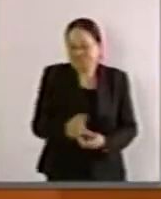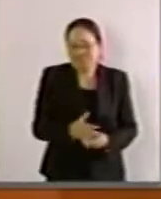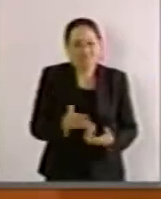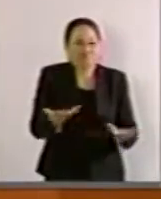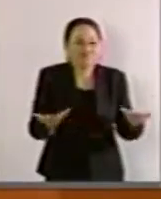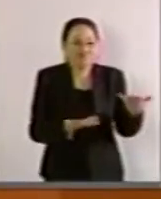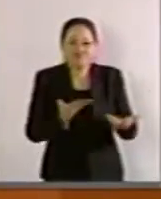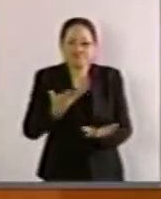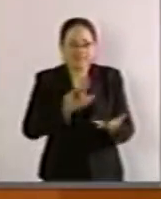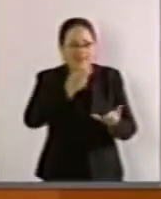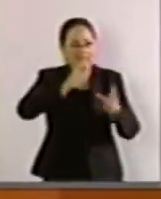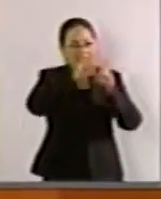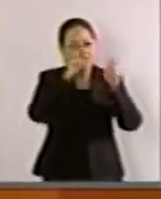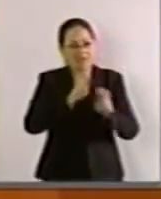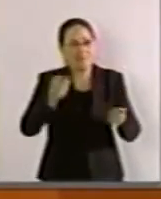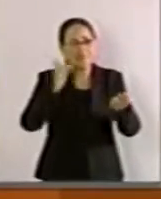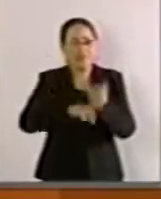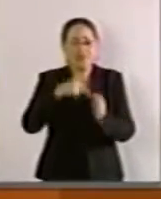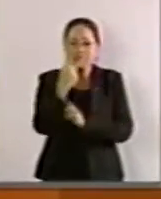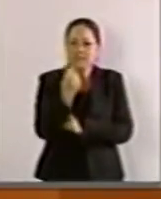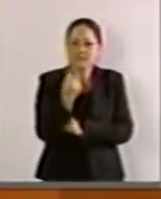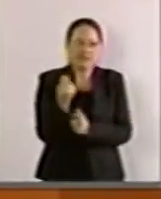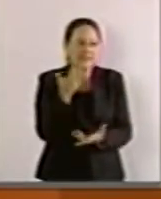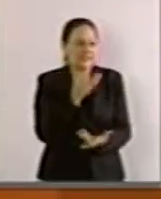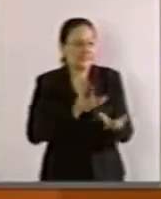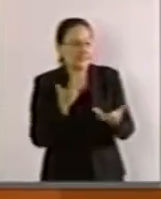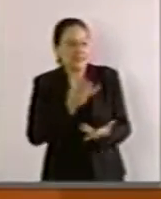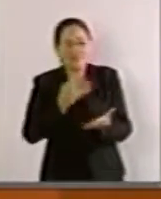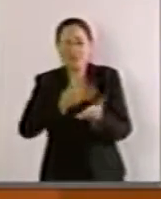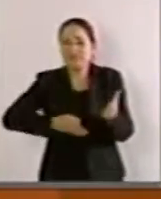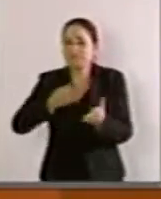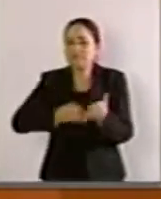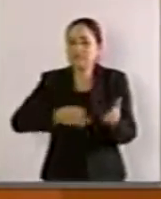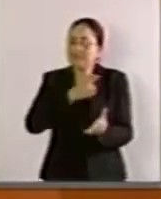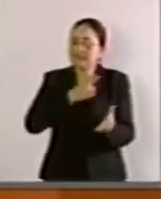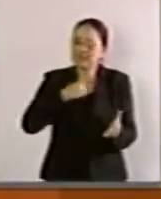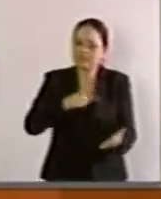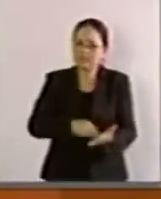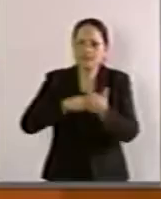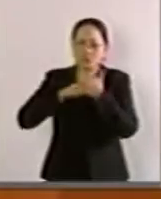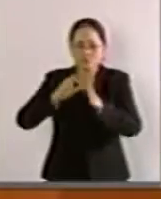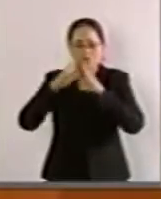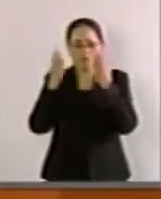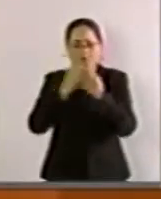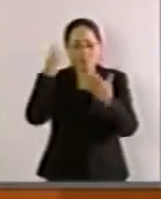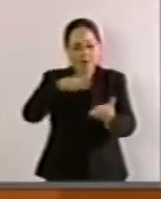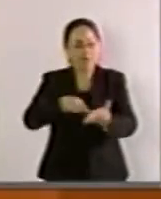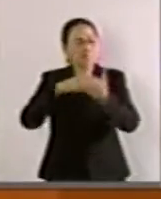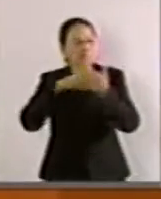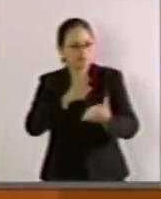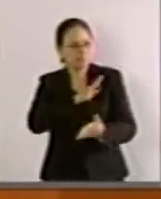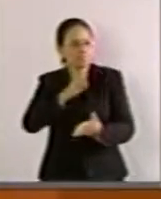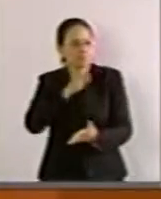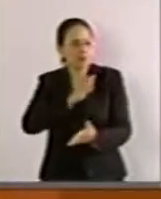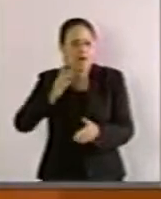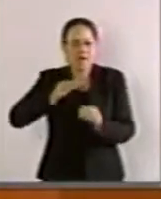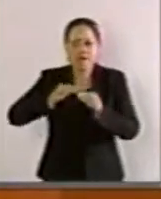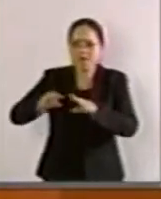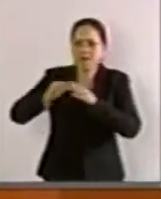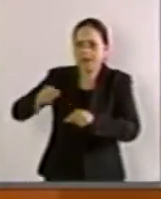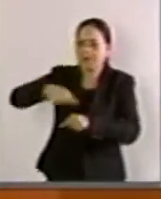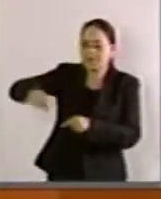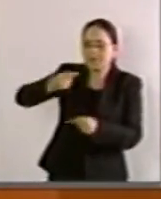este tema de los contenidos en los medios de comunicación que deberían de ser una herramienta eficaz para generar